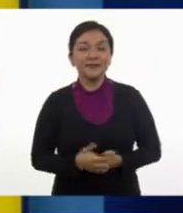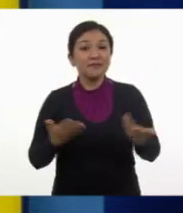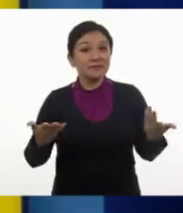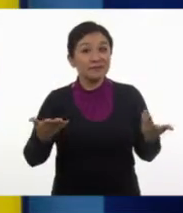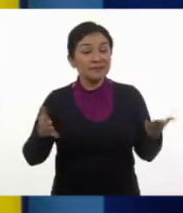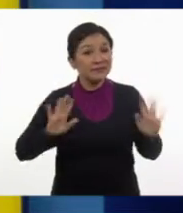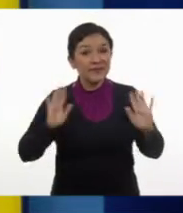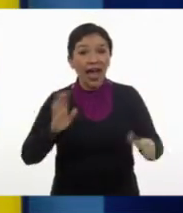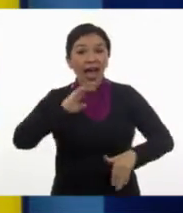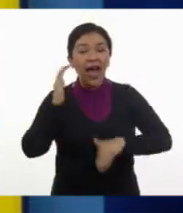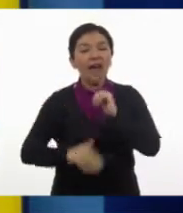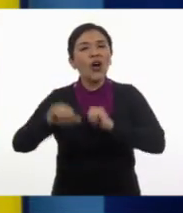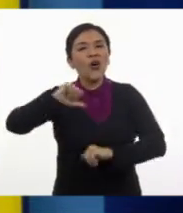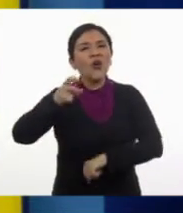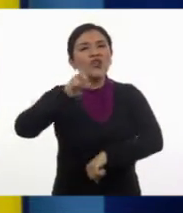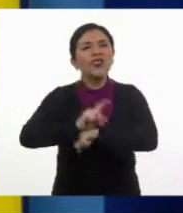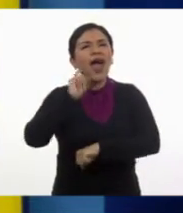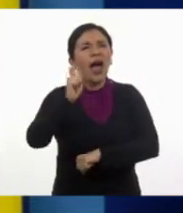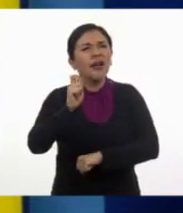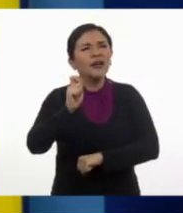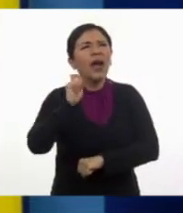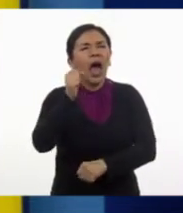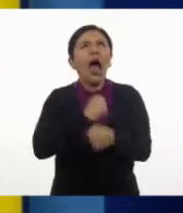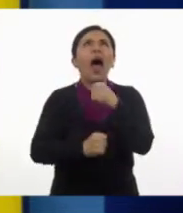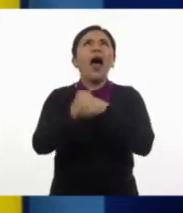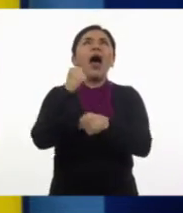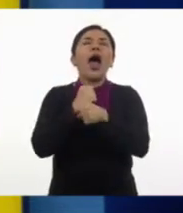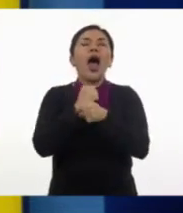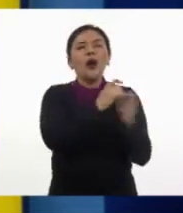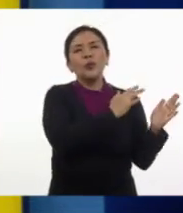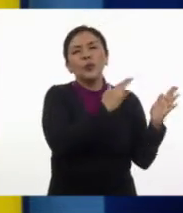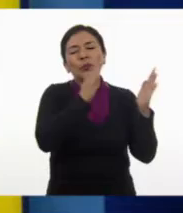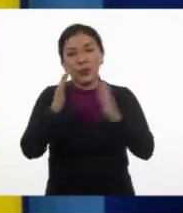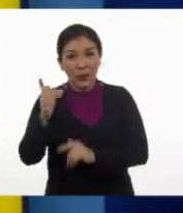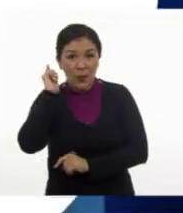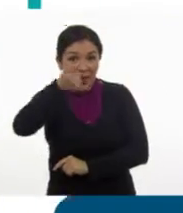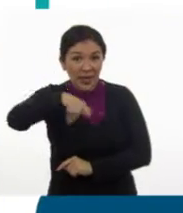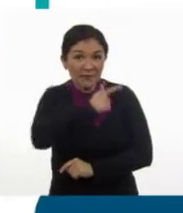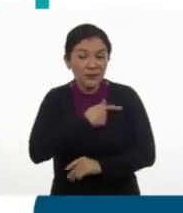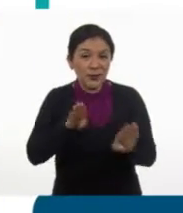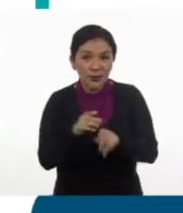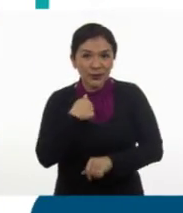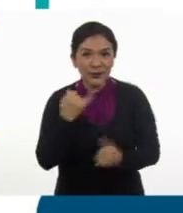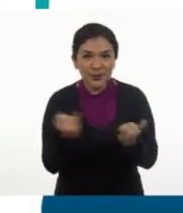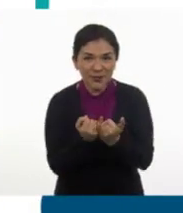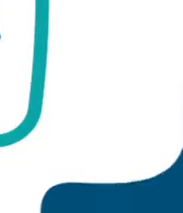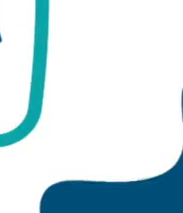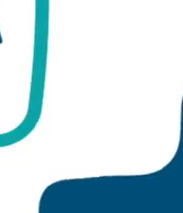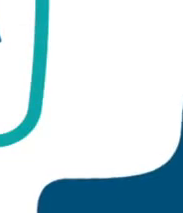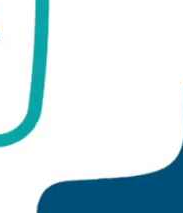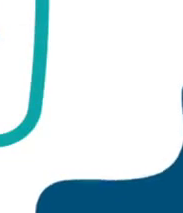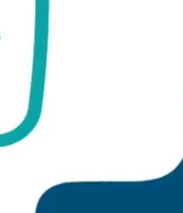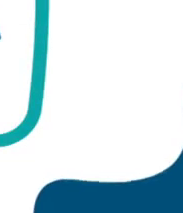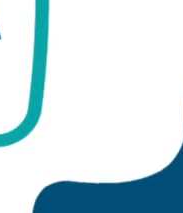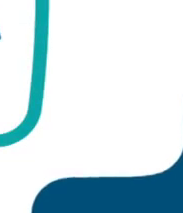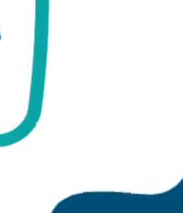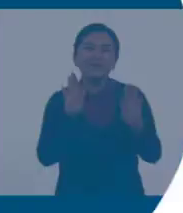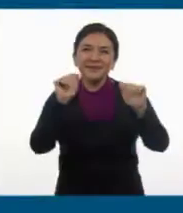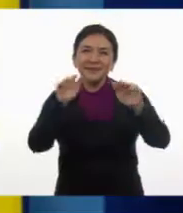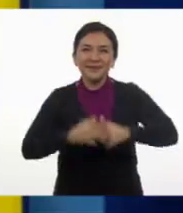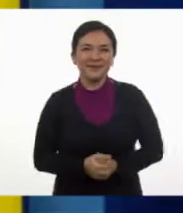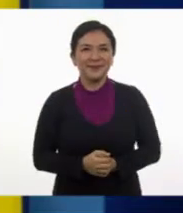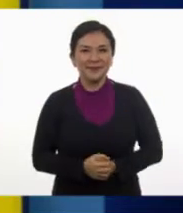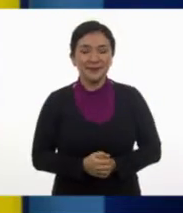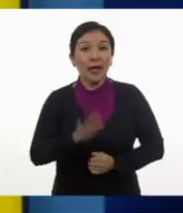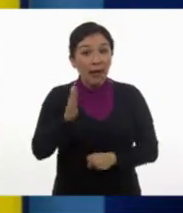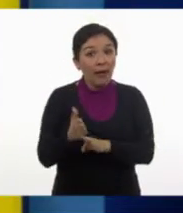Hemos terminado con A Través de los Años. Espero que lo hayan disfrutado tanto como nosotros. Vamos a la siguiente materia. Hasta la próxima.